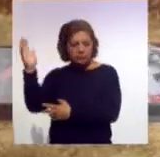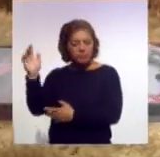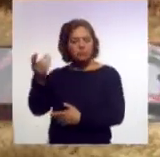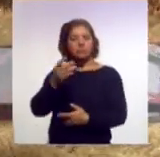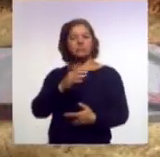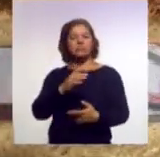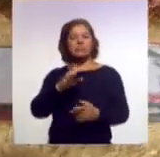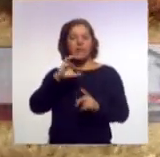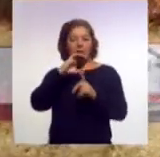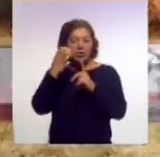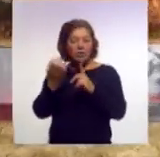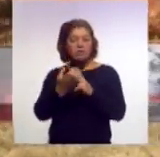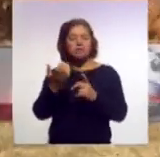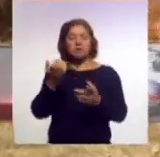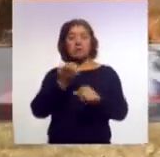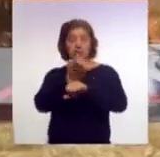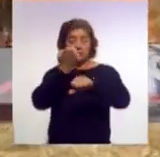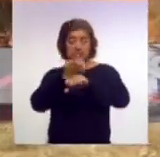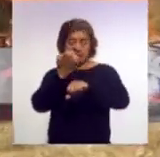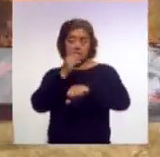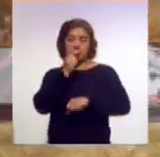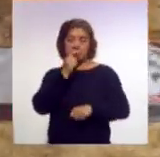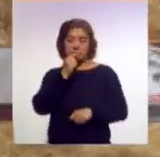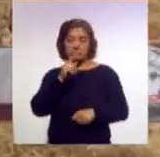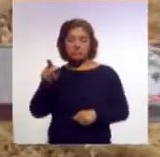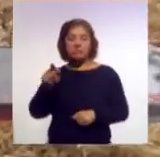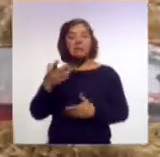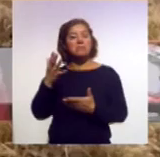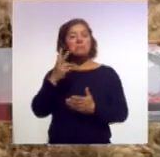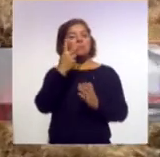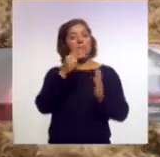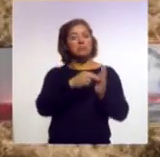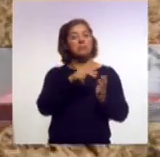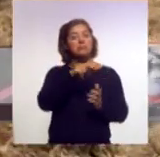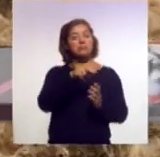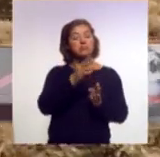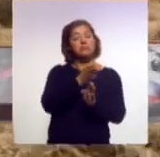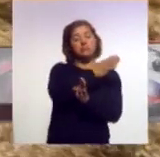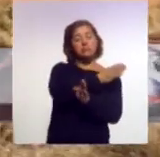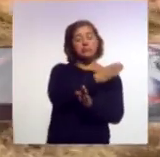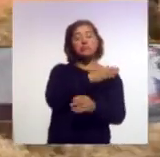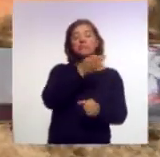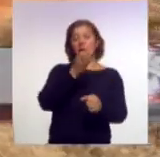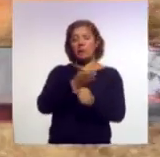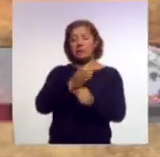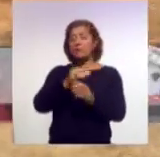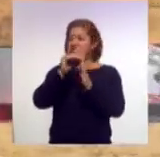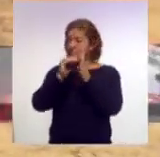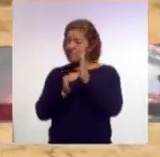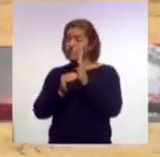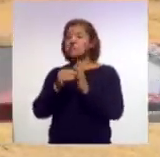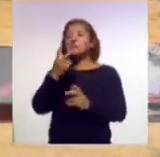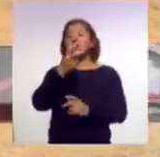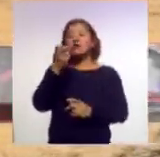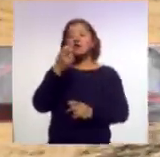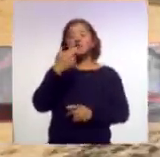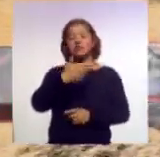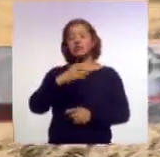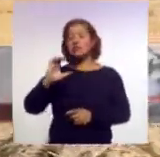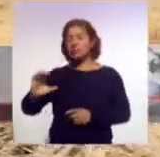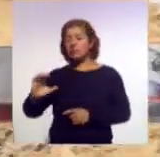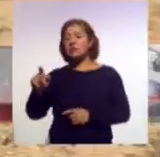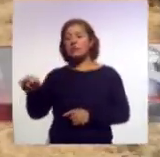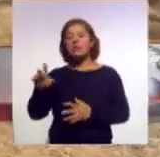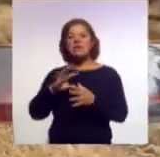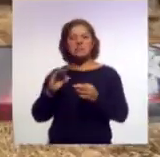de Protección Civil en comparación con el 2018 la afectación ha sido menor hasta en más de 200 hectáreas. Explicó que